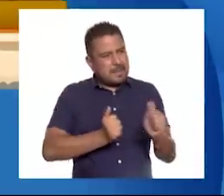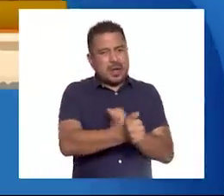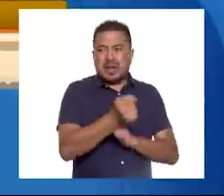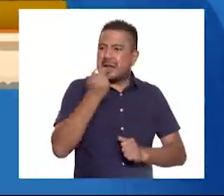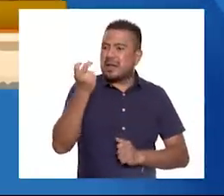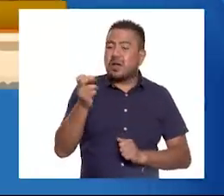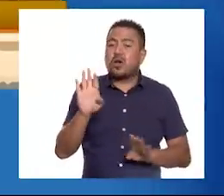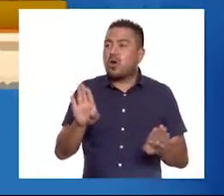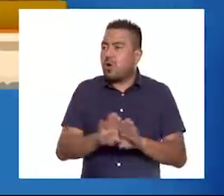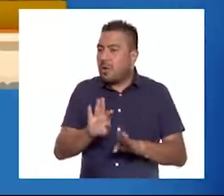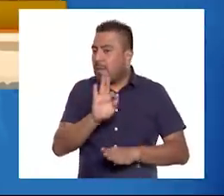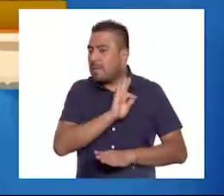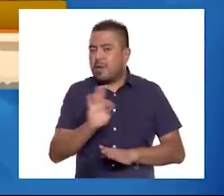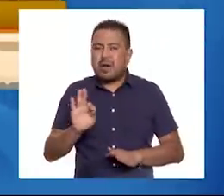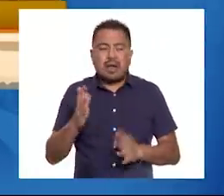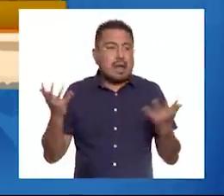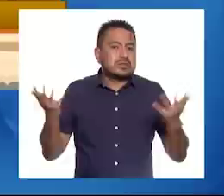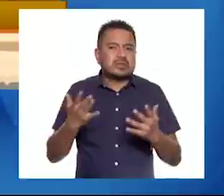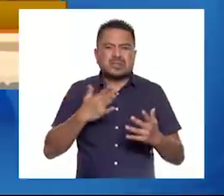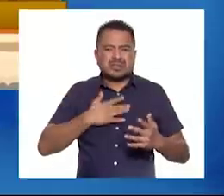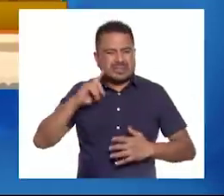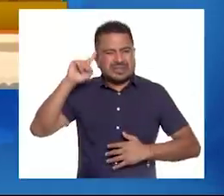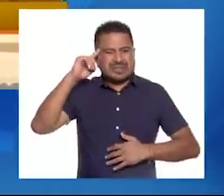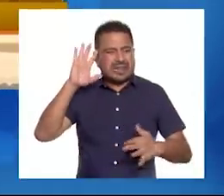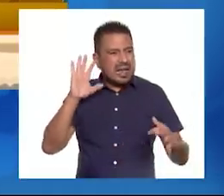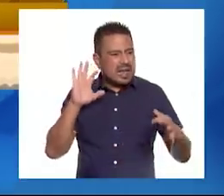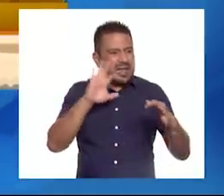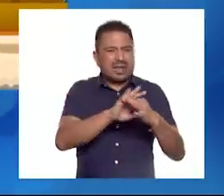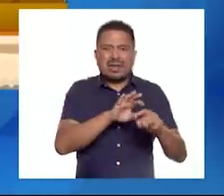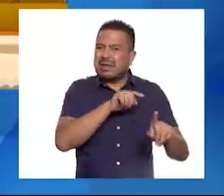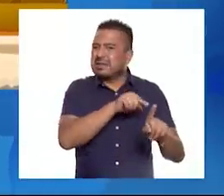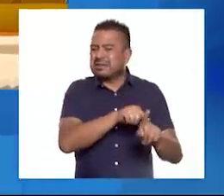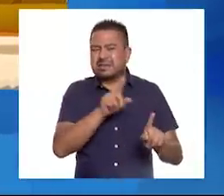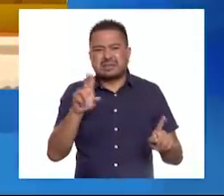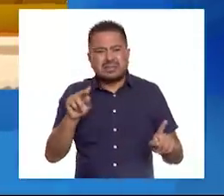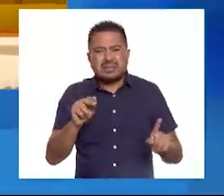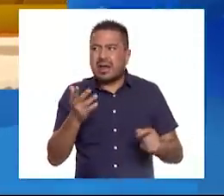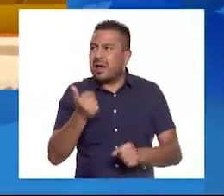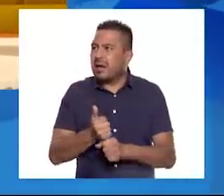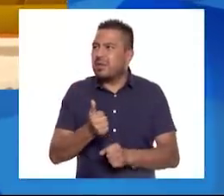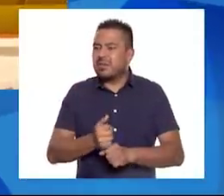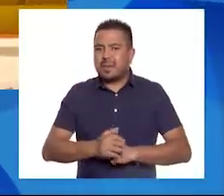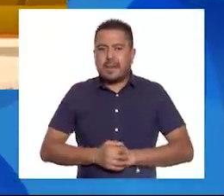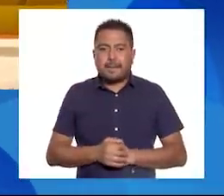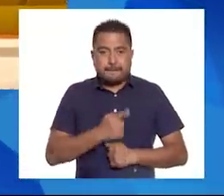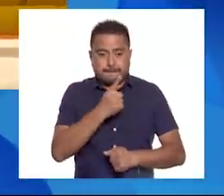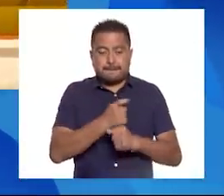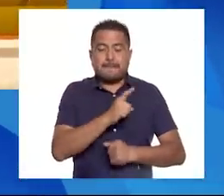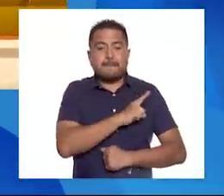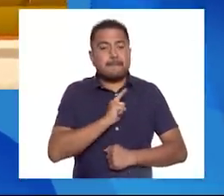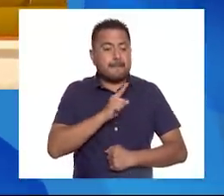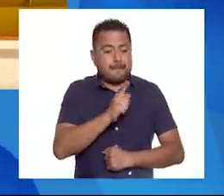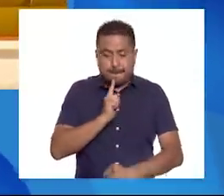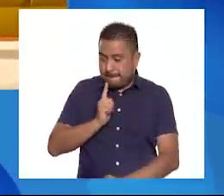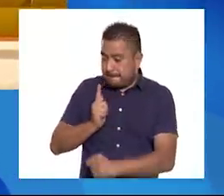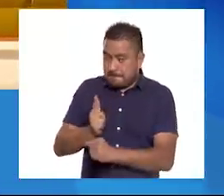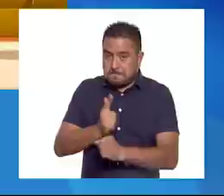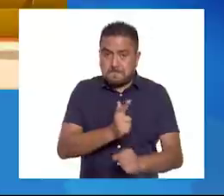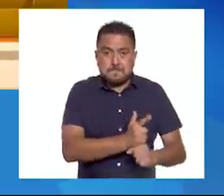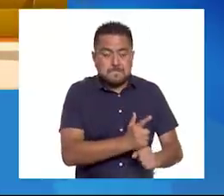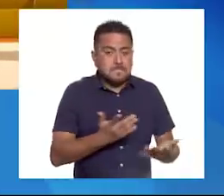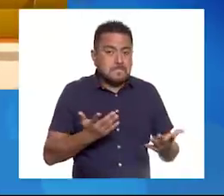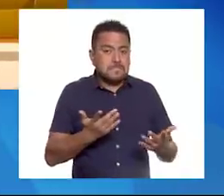¿Cómo puedo hacer para que mi enojo no llegue a eso, abue? Bueno, lo primero es darte cuenta que